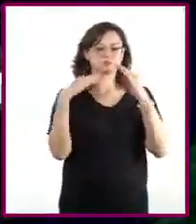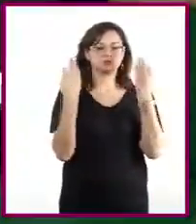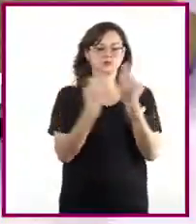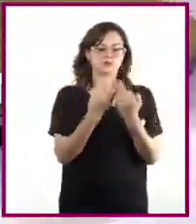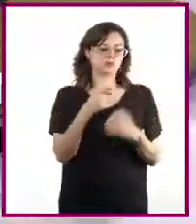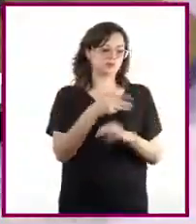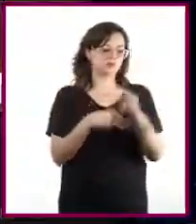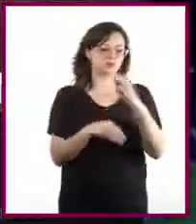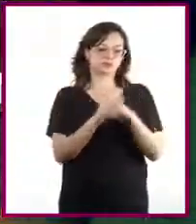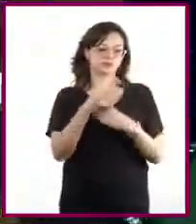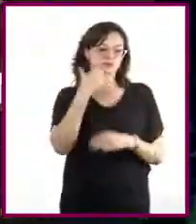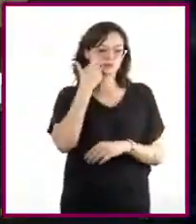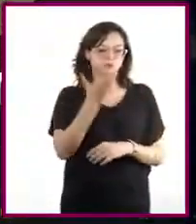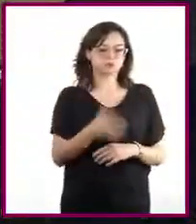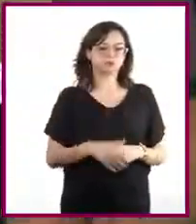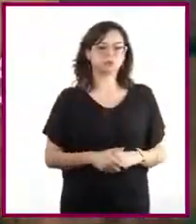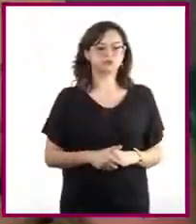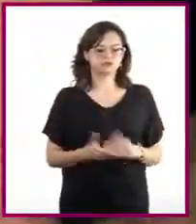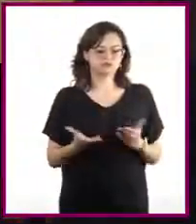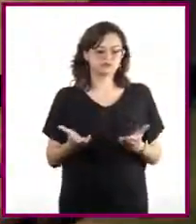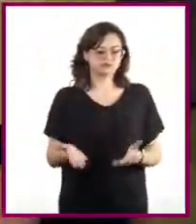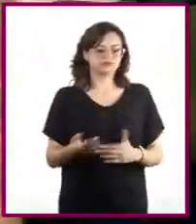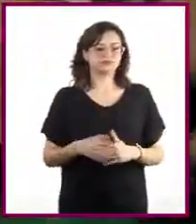reuso que ustedes quieran. Perfecto. Vamos adelante.